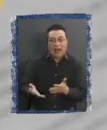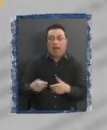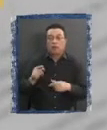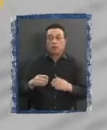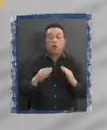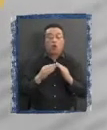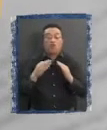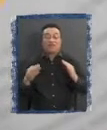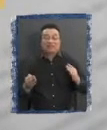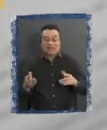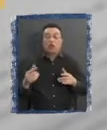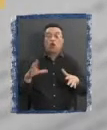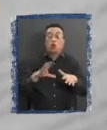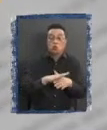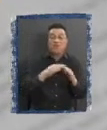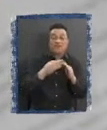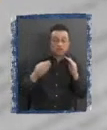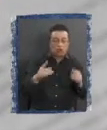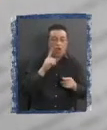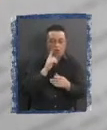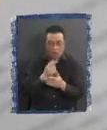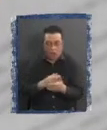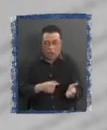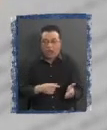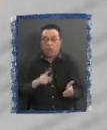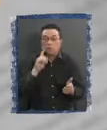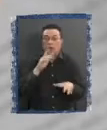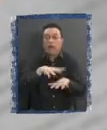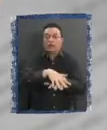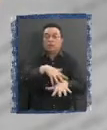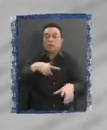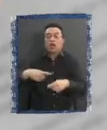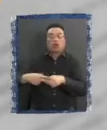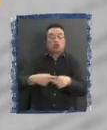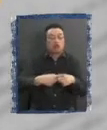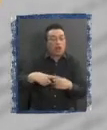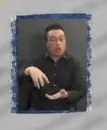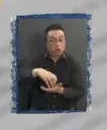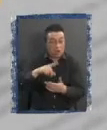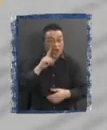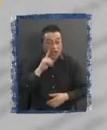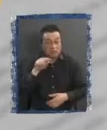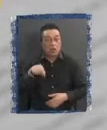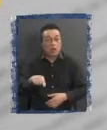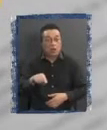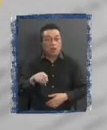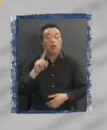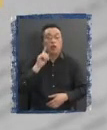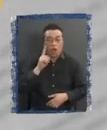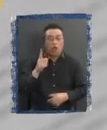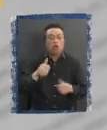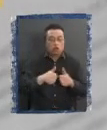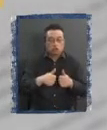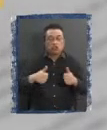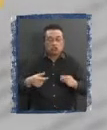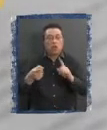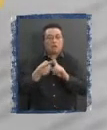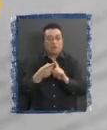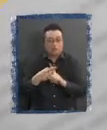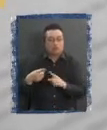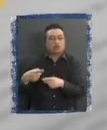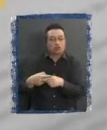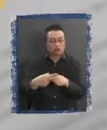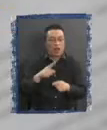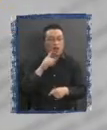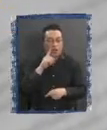Existen Las juntas vecinales Existen Pero la asamblea Social comunal Existe o no existe Hoy día existe Un consejo De participación social Que efectivamente